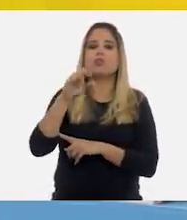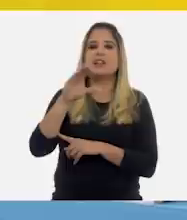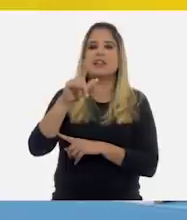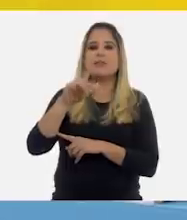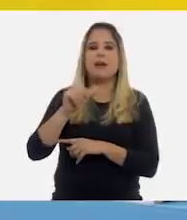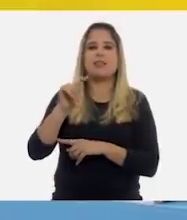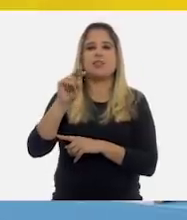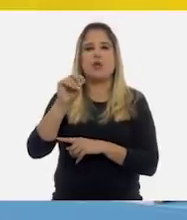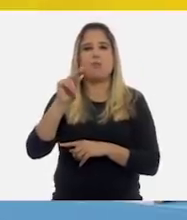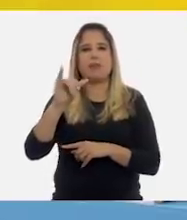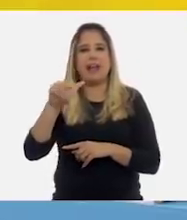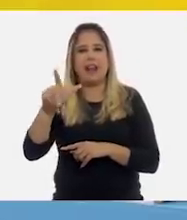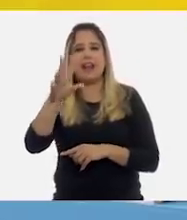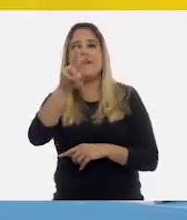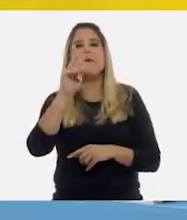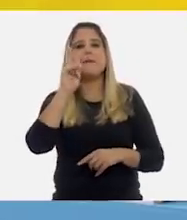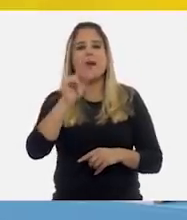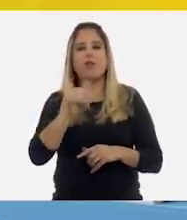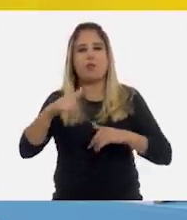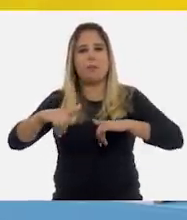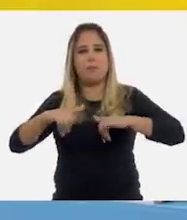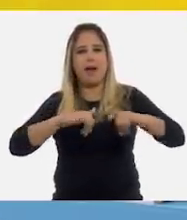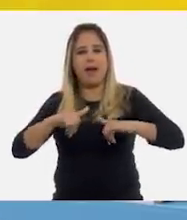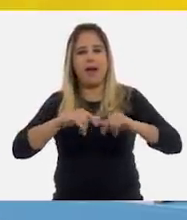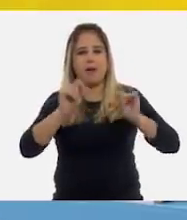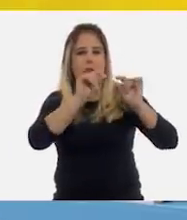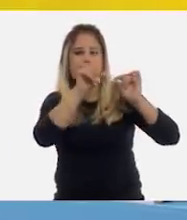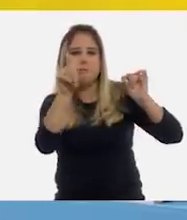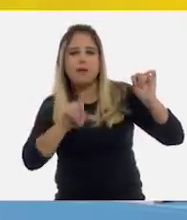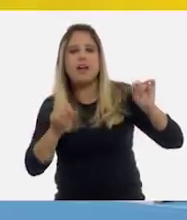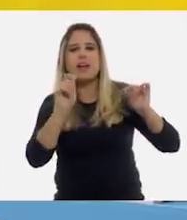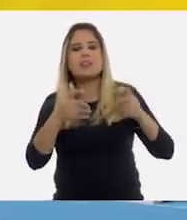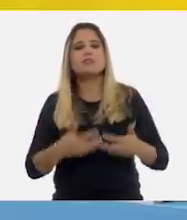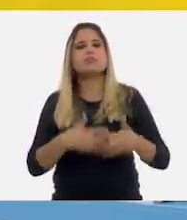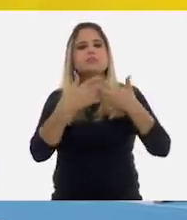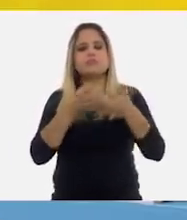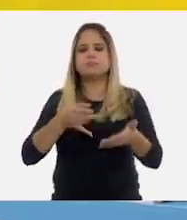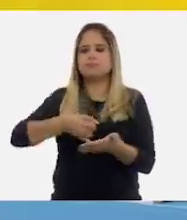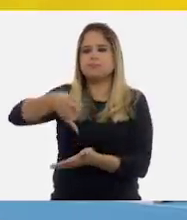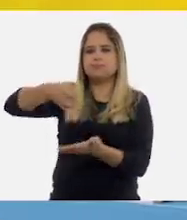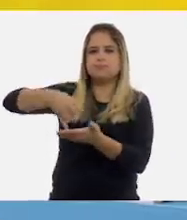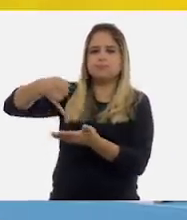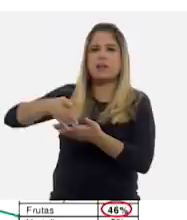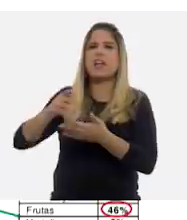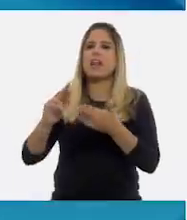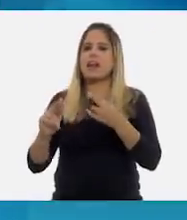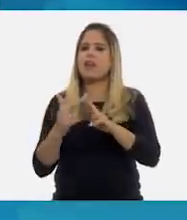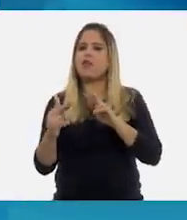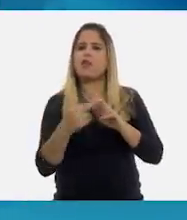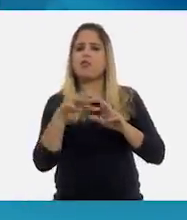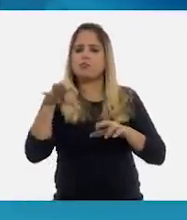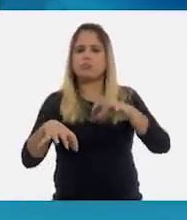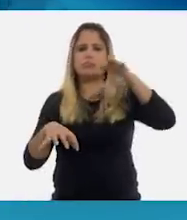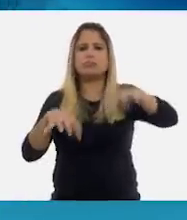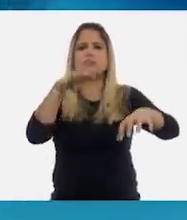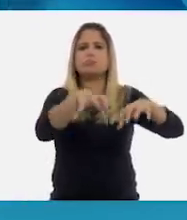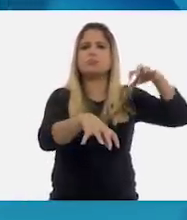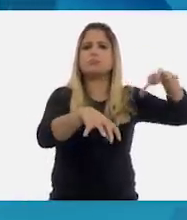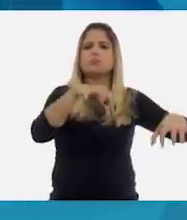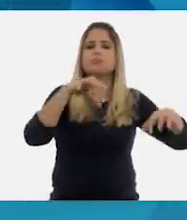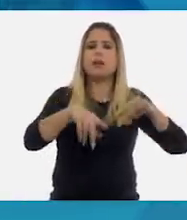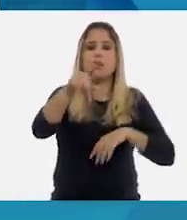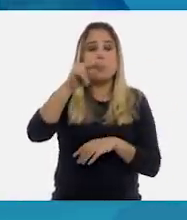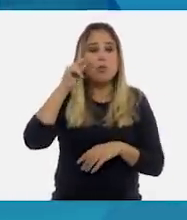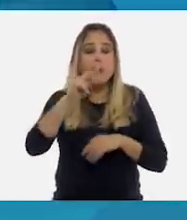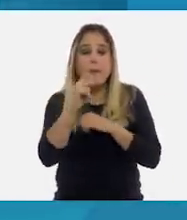Fíjate en el siguiente mapa sobre la producción agrícola por región, donde podemos observar que